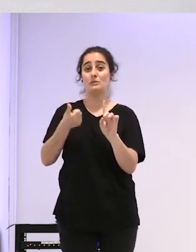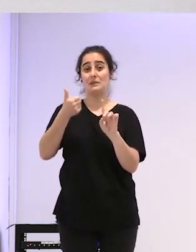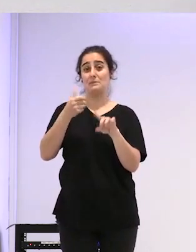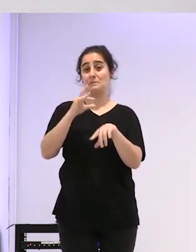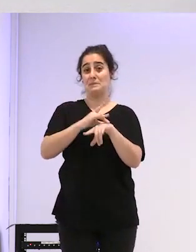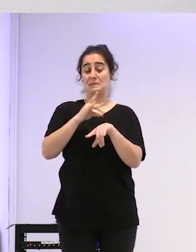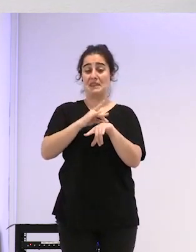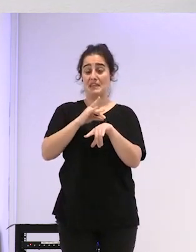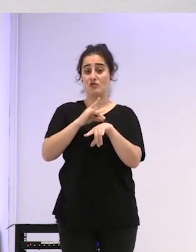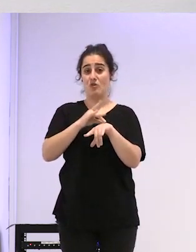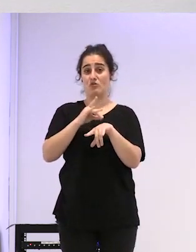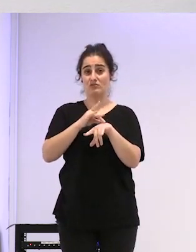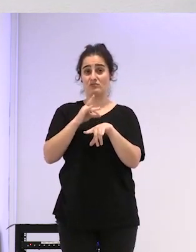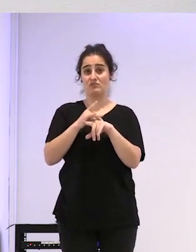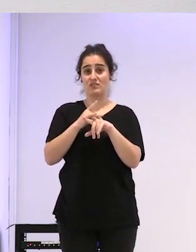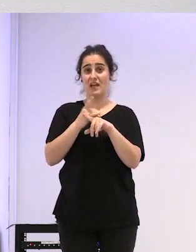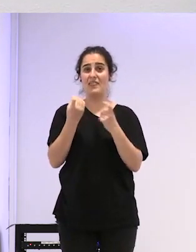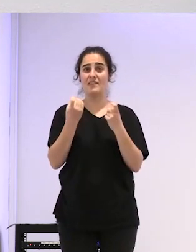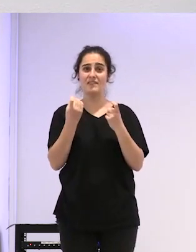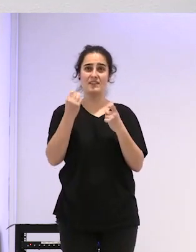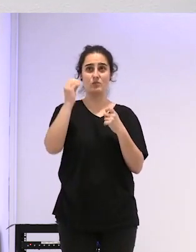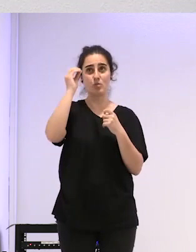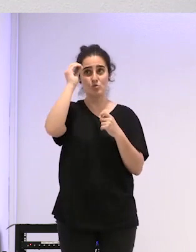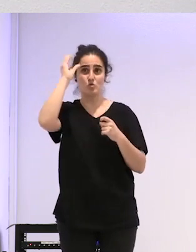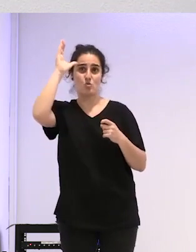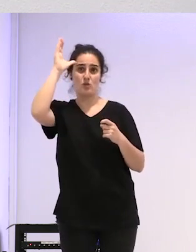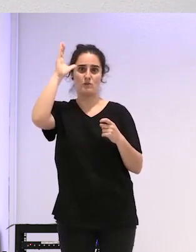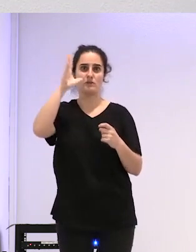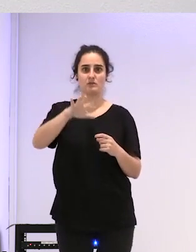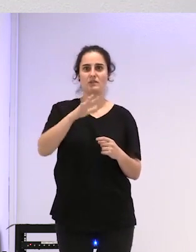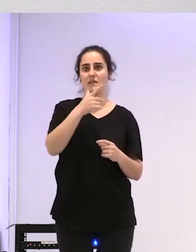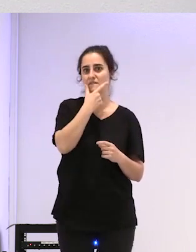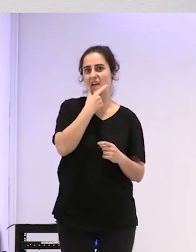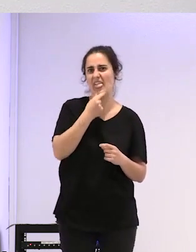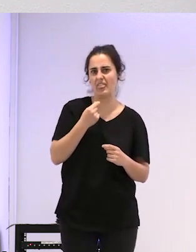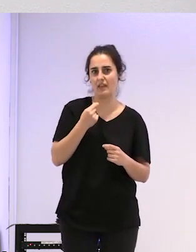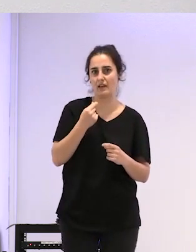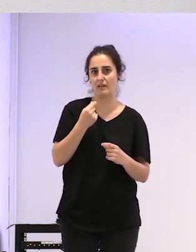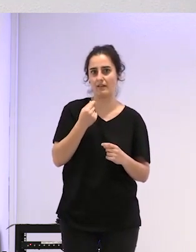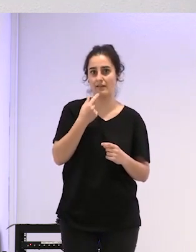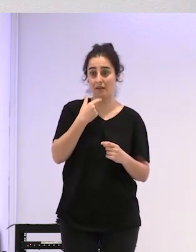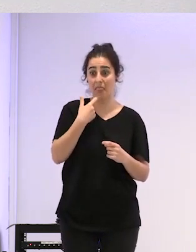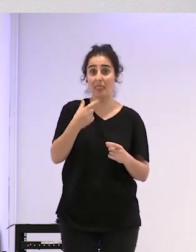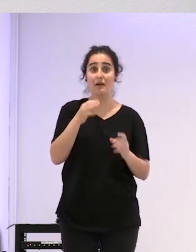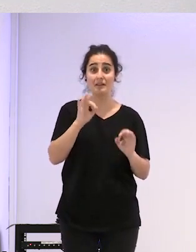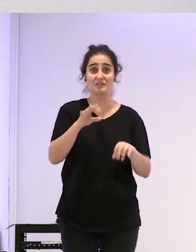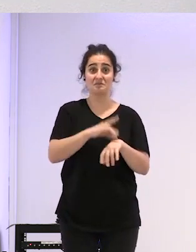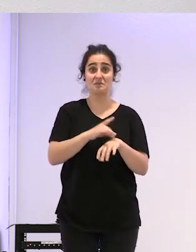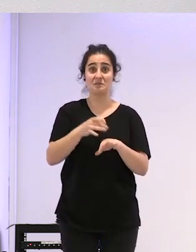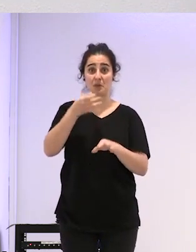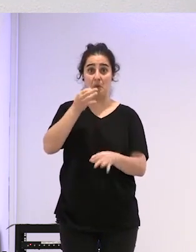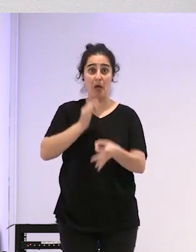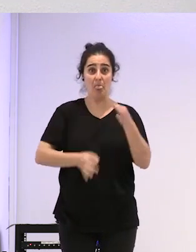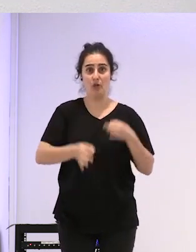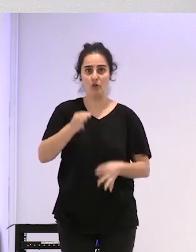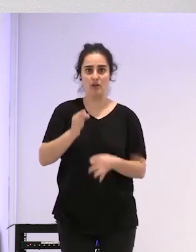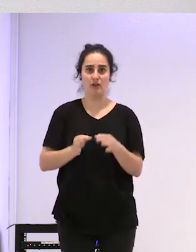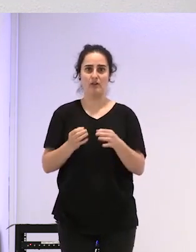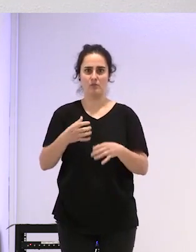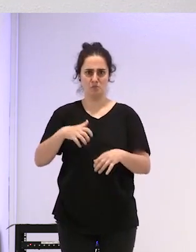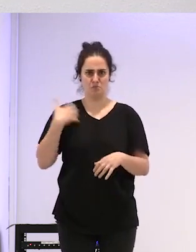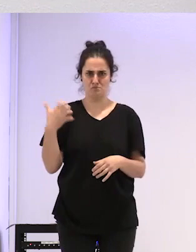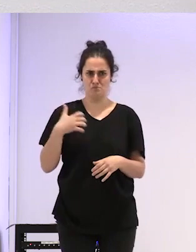es muy es muy fácil yo cuando digo esto los endocrinólogos se molestan mucho